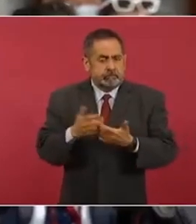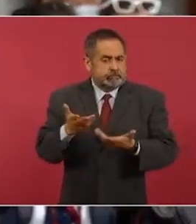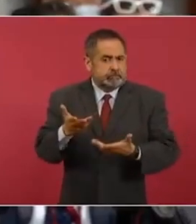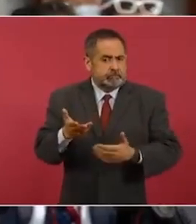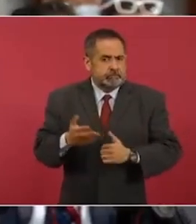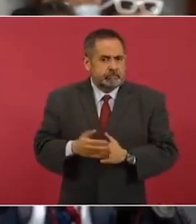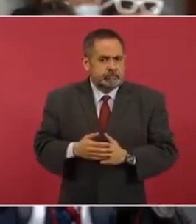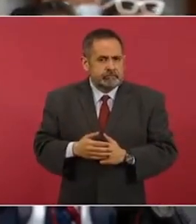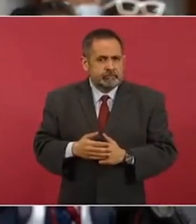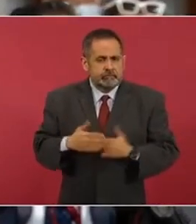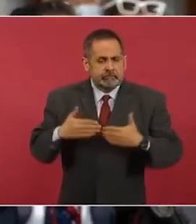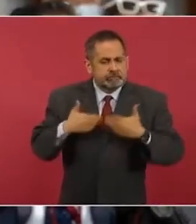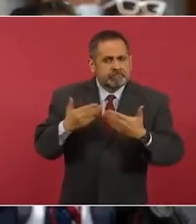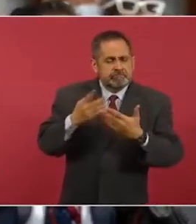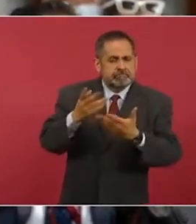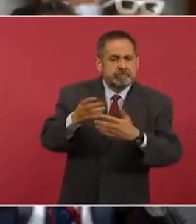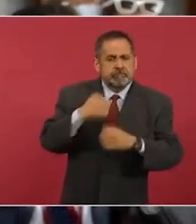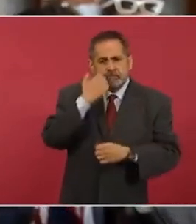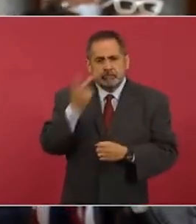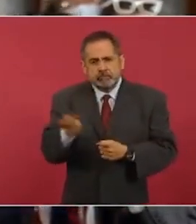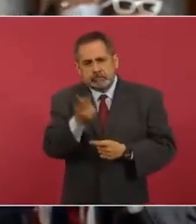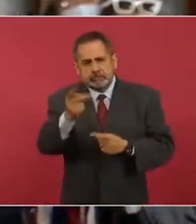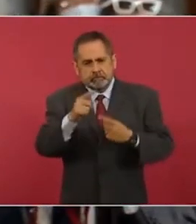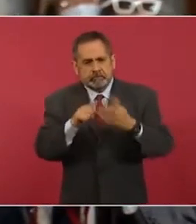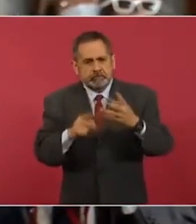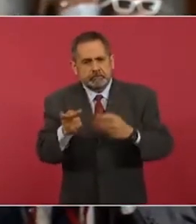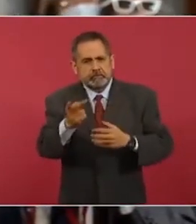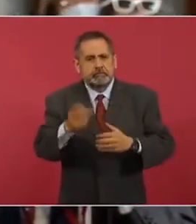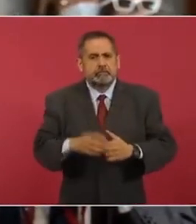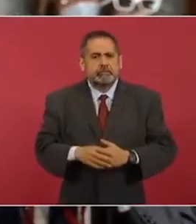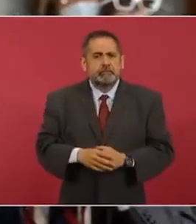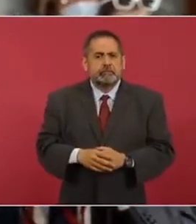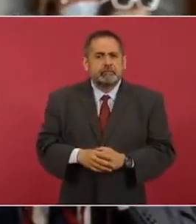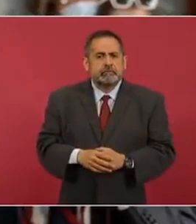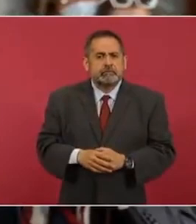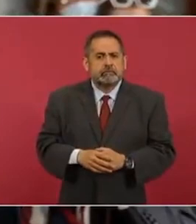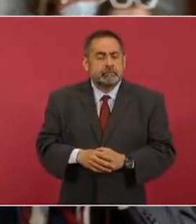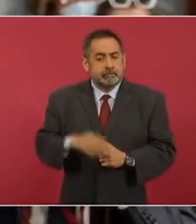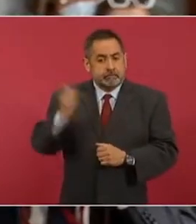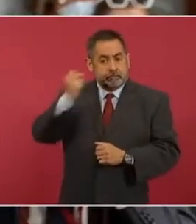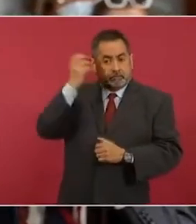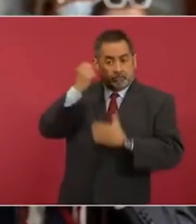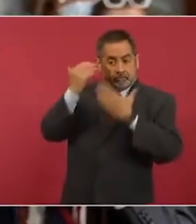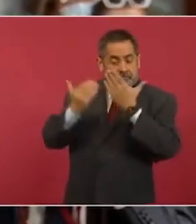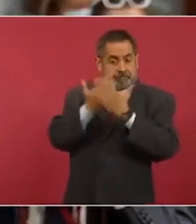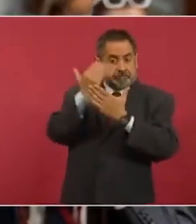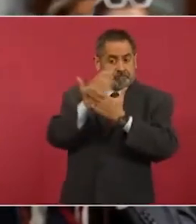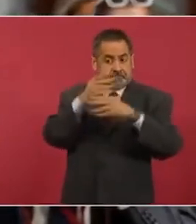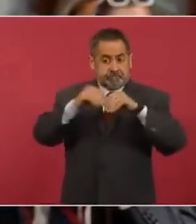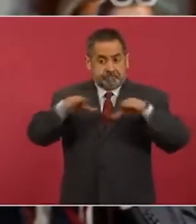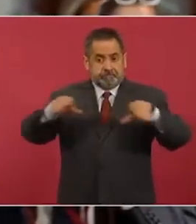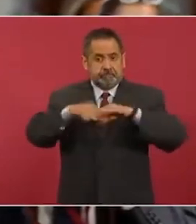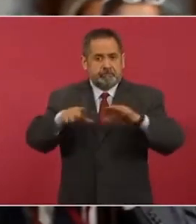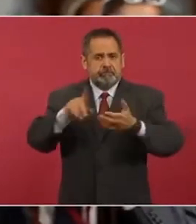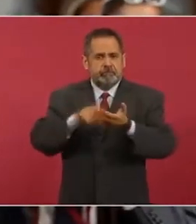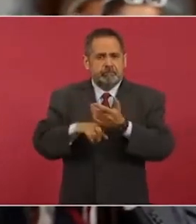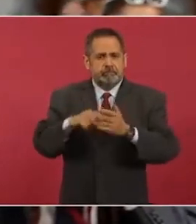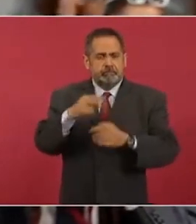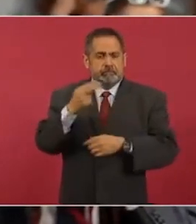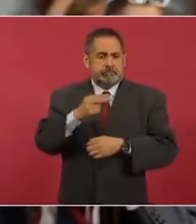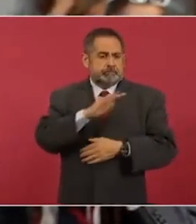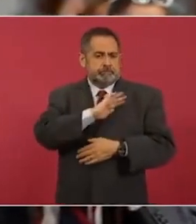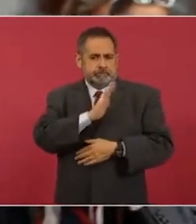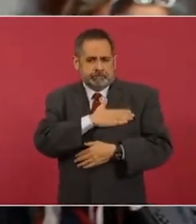confianza que tengo, quiero preguntarle lo siguiente. En la mañanera aparece el nombre de España